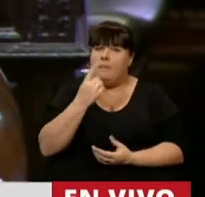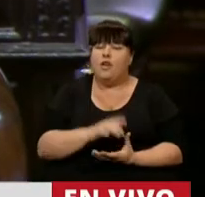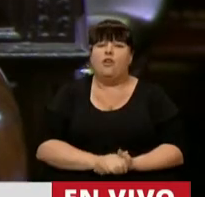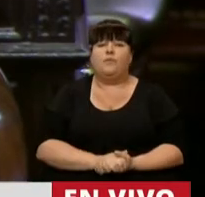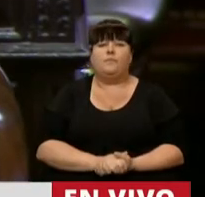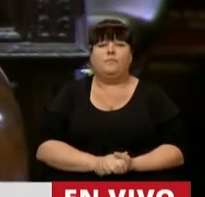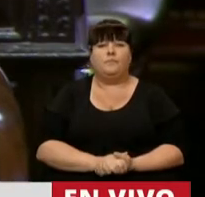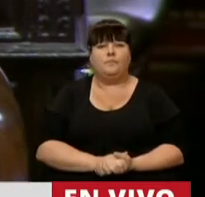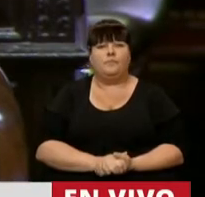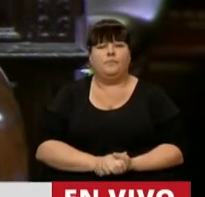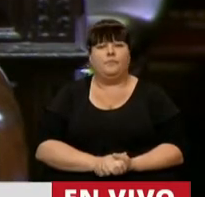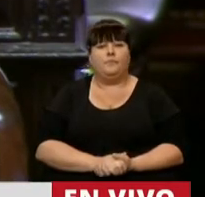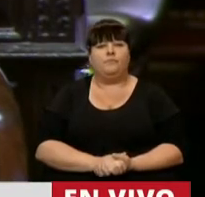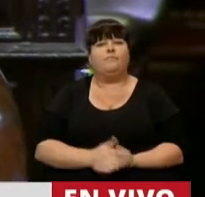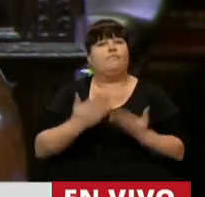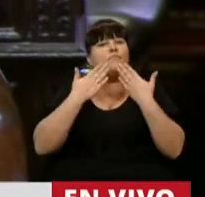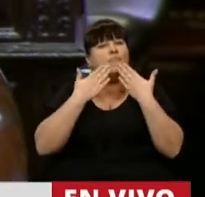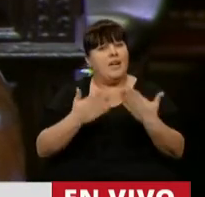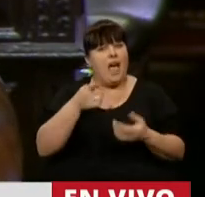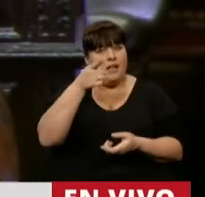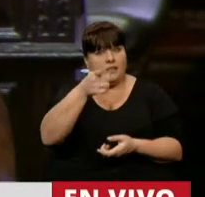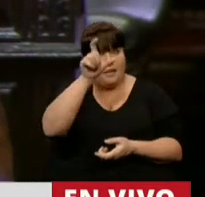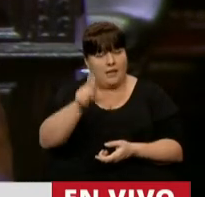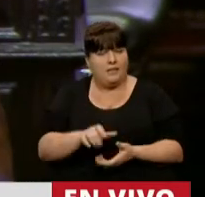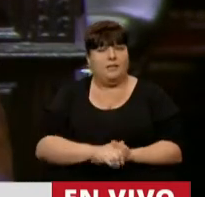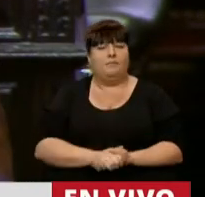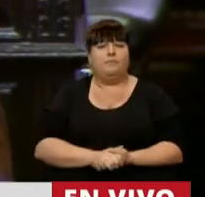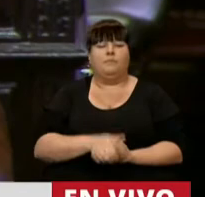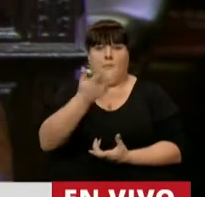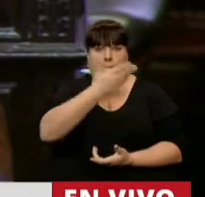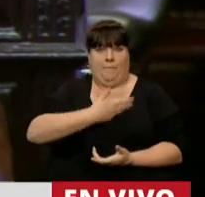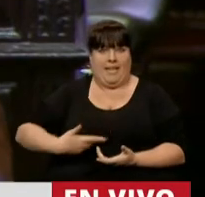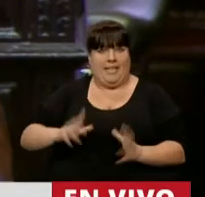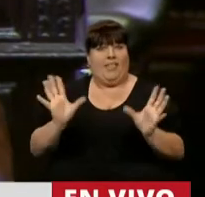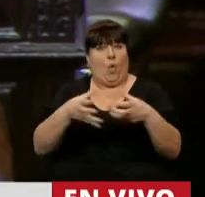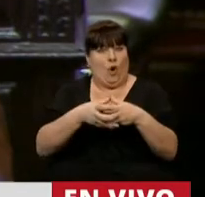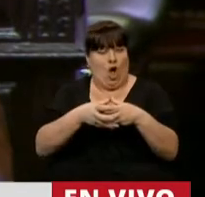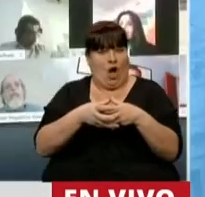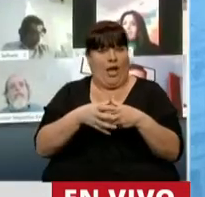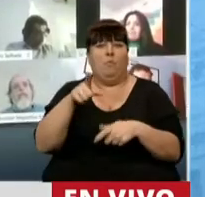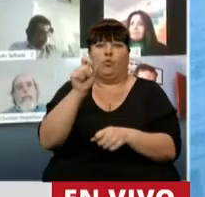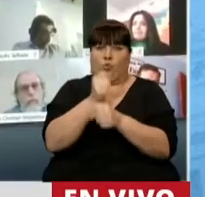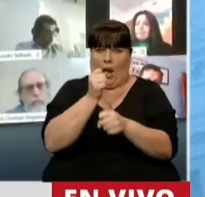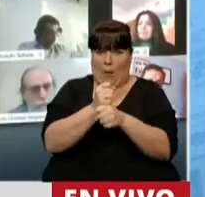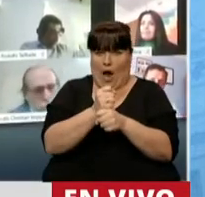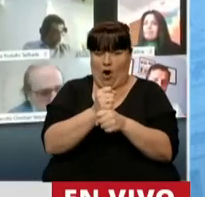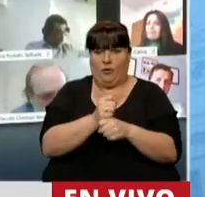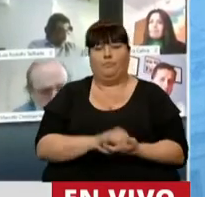quiero agradecerle a usted, como Presidente del Bloque, por su tarea.